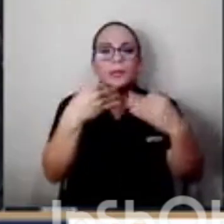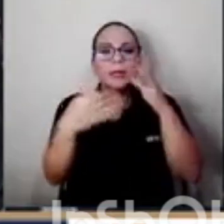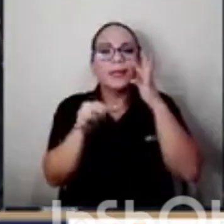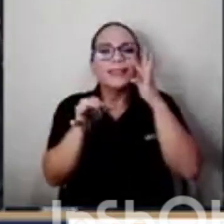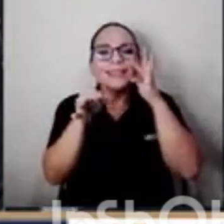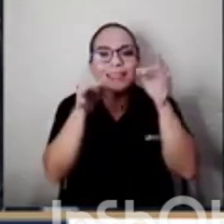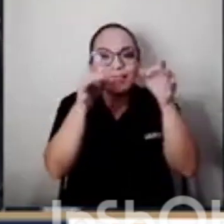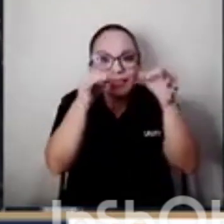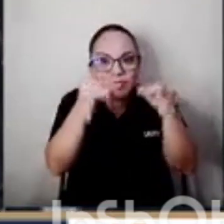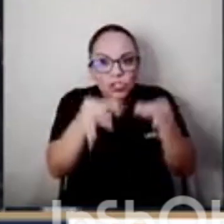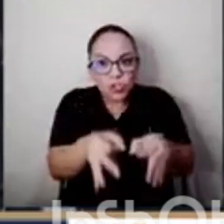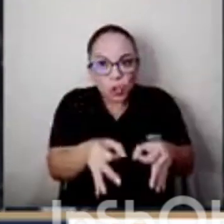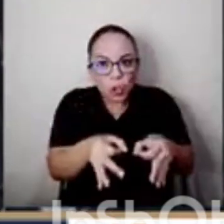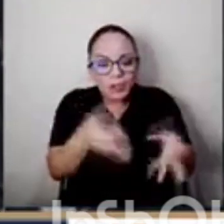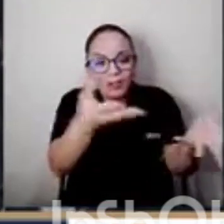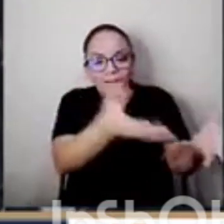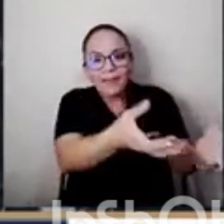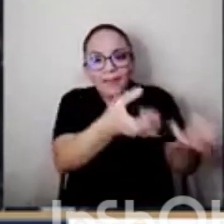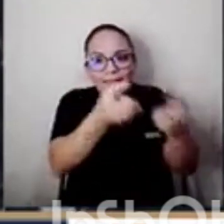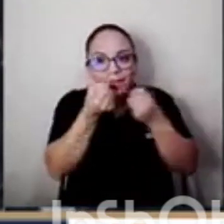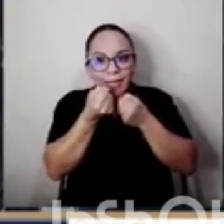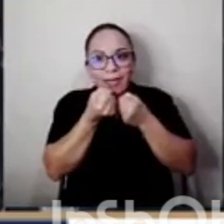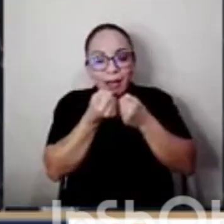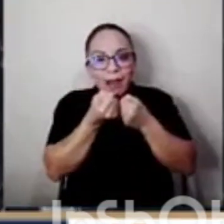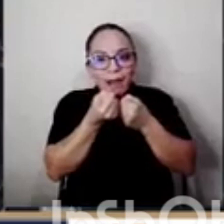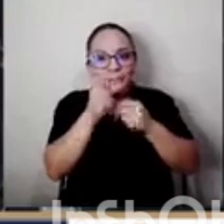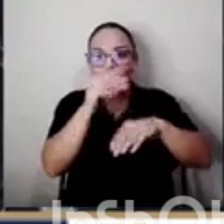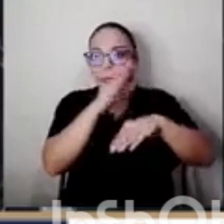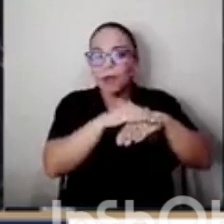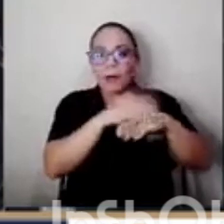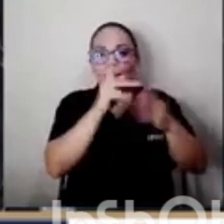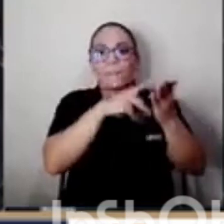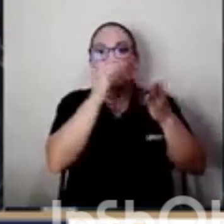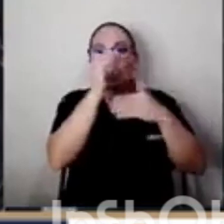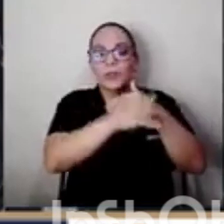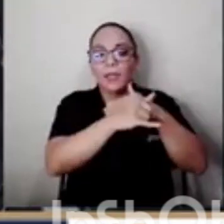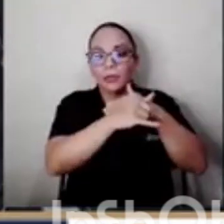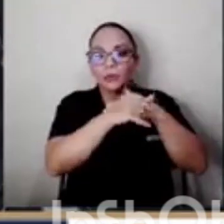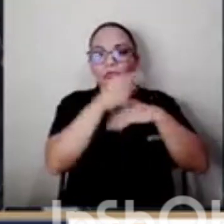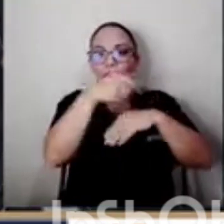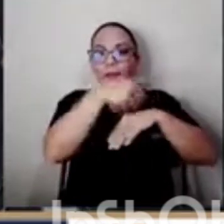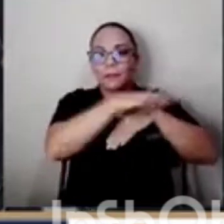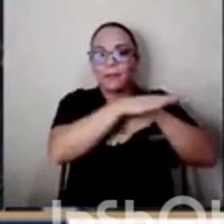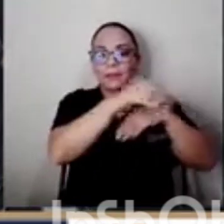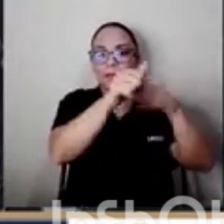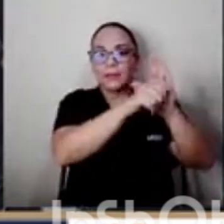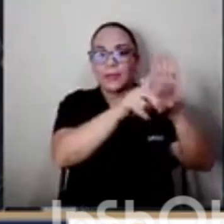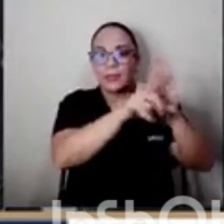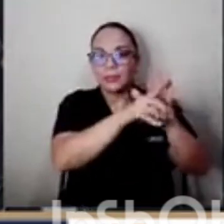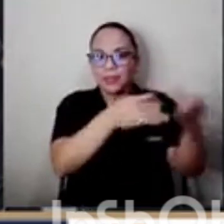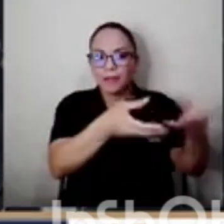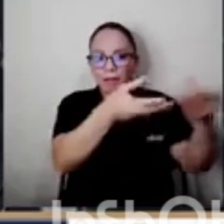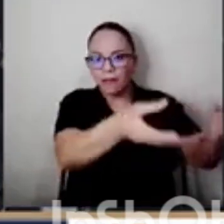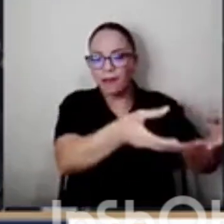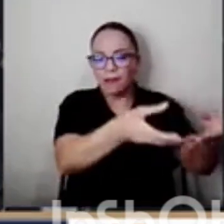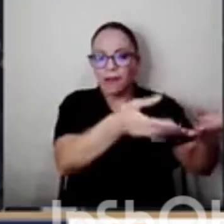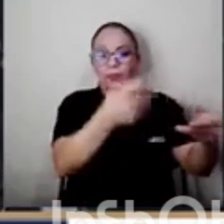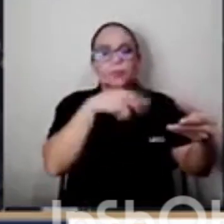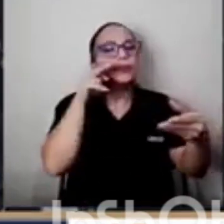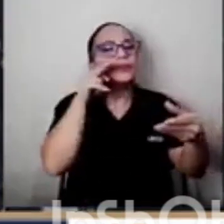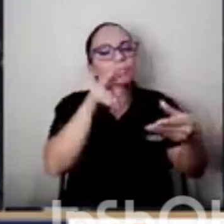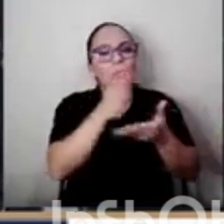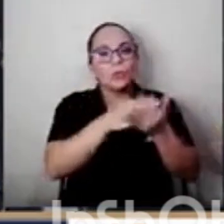no convocar los proyectos que usted había enviado a la Asamblea Legislativa. Incluso hemos visto a algunos diputados,